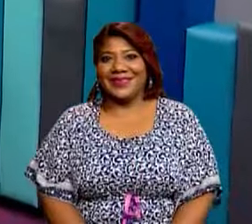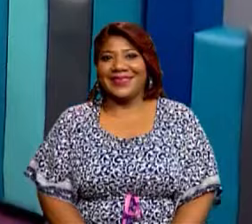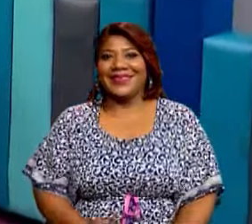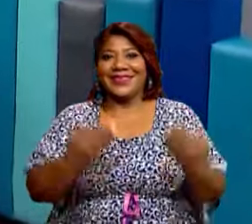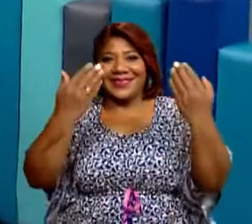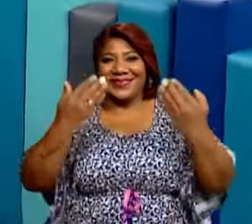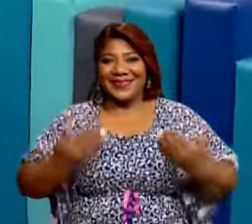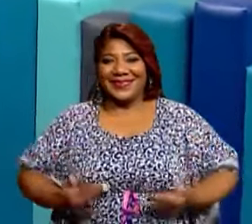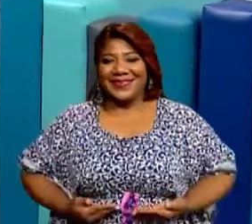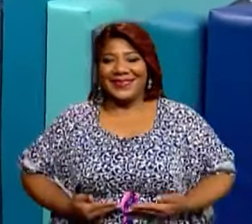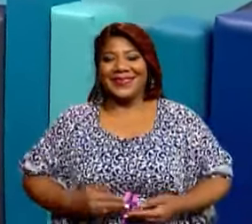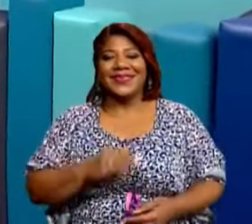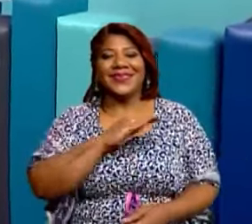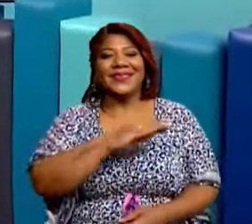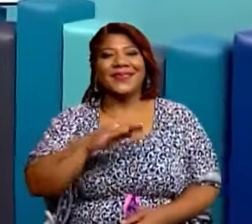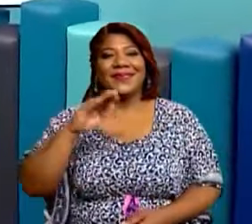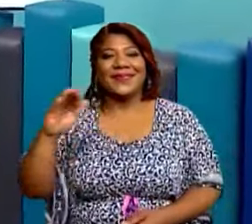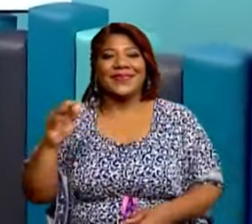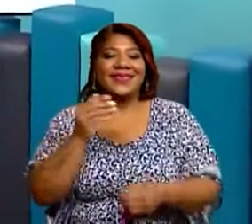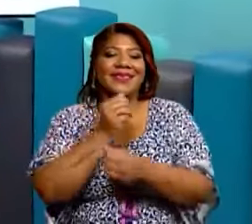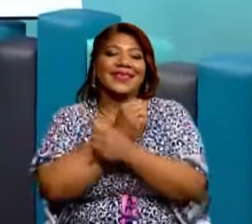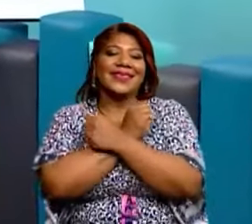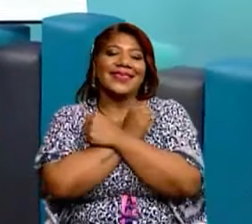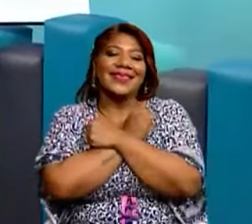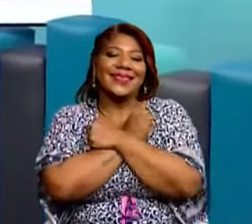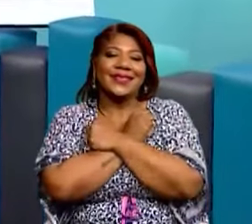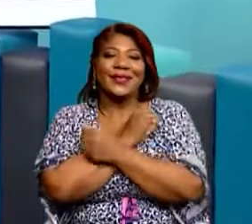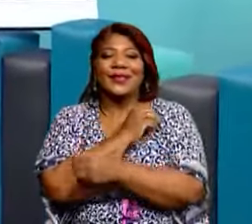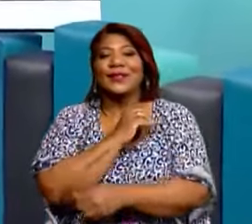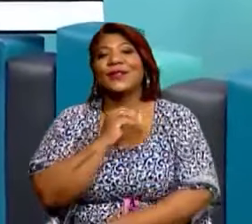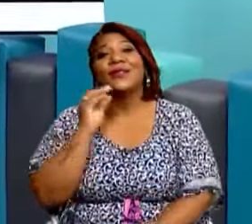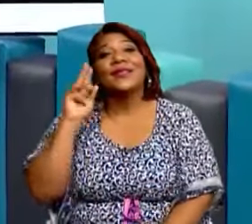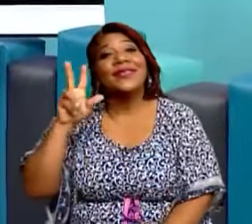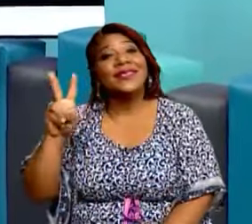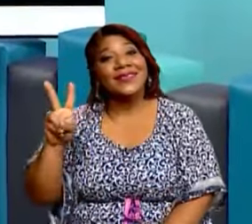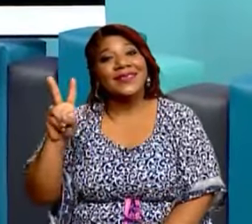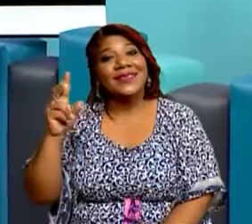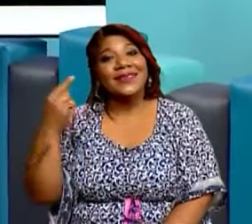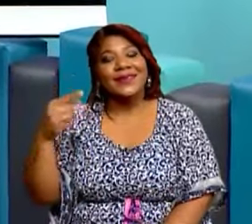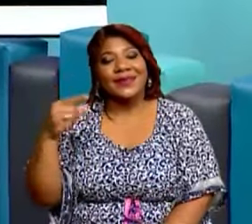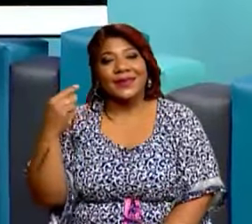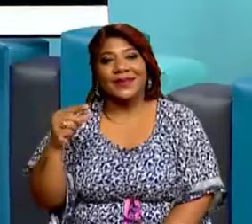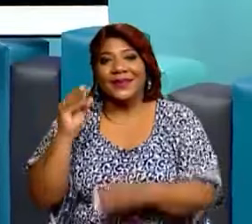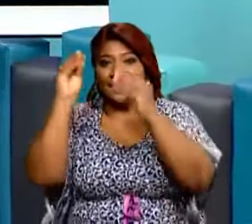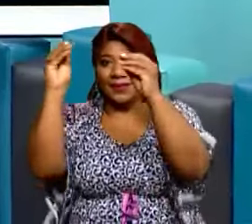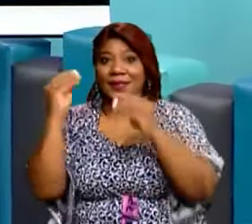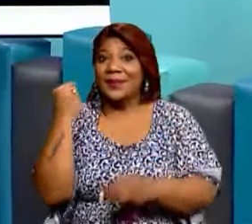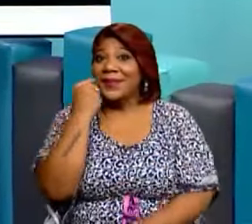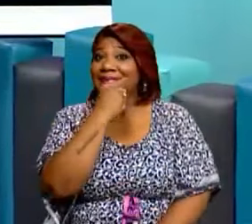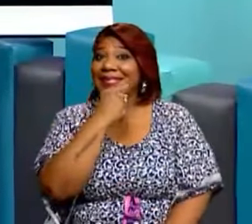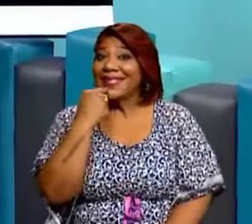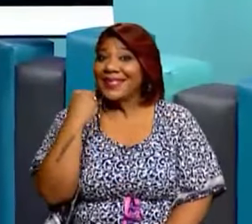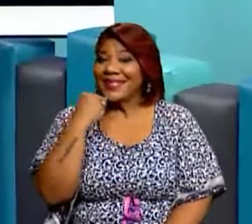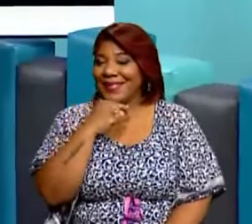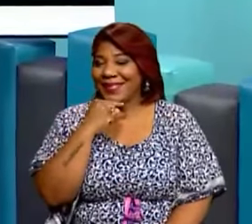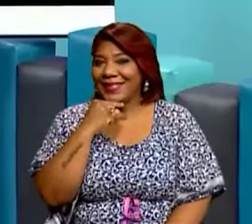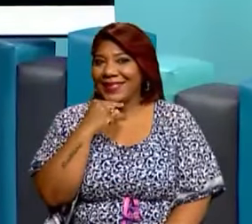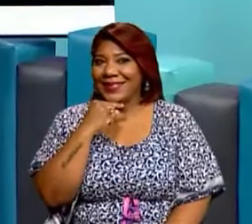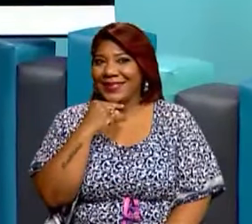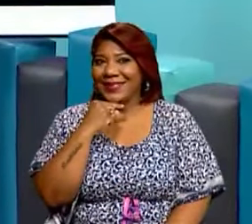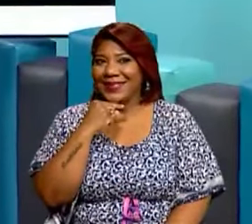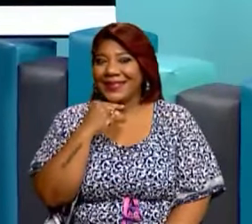Bienvenidos mis queridos estudiantes de segundo grado, soy su maestra Zaira González y para mí es un placer tenerlos con